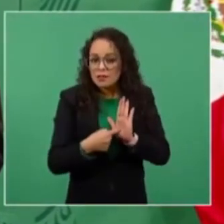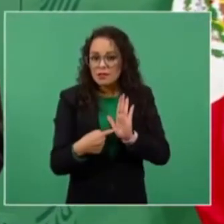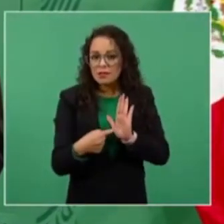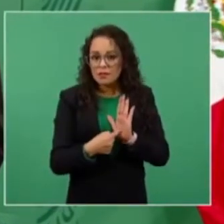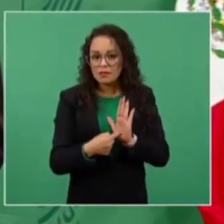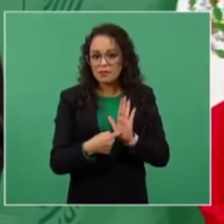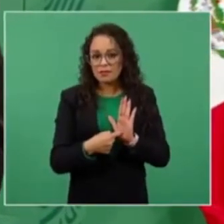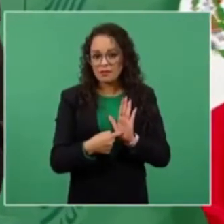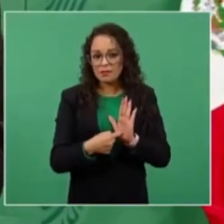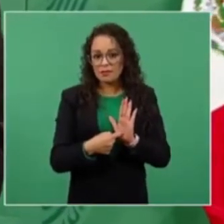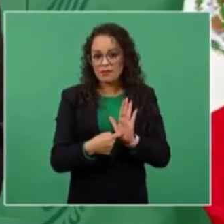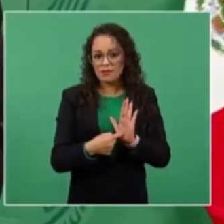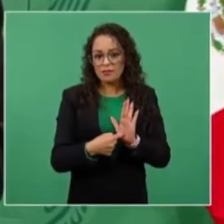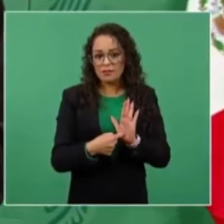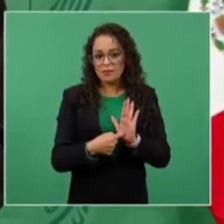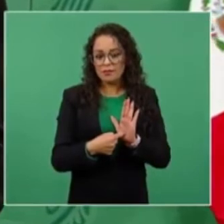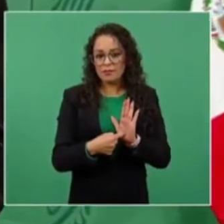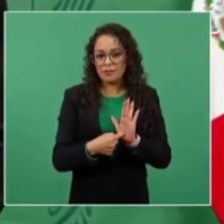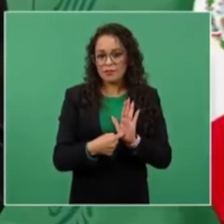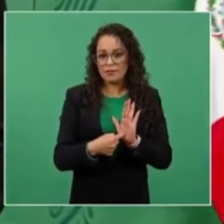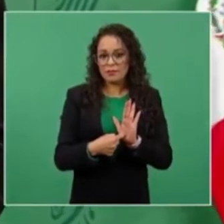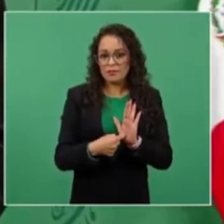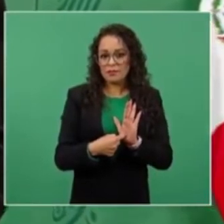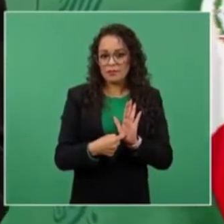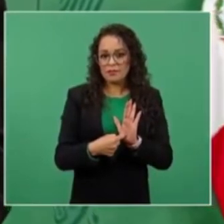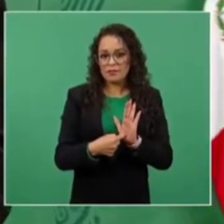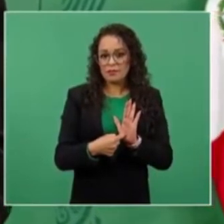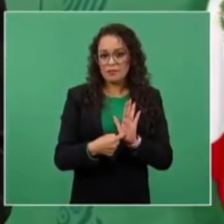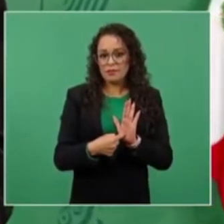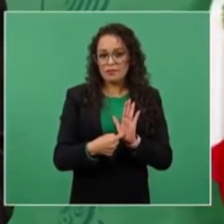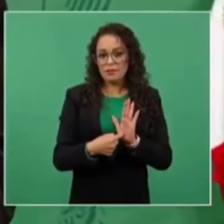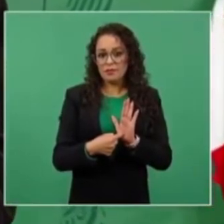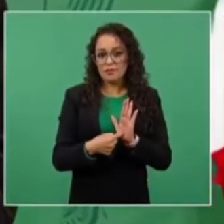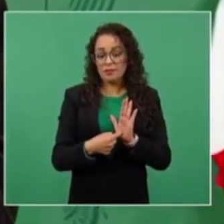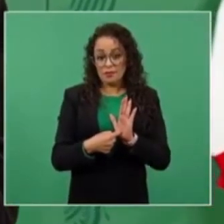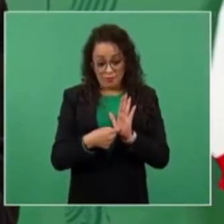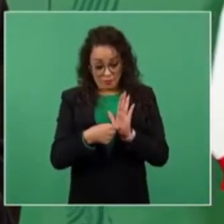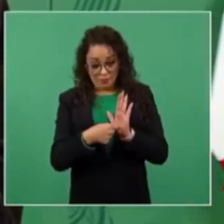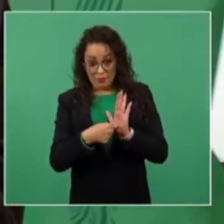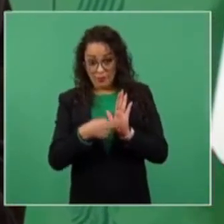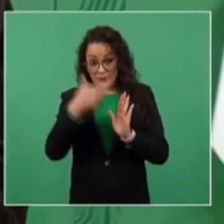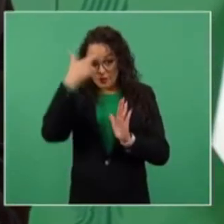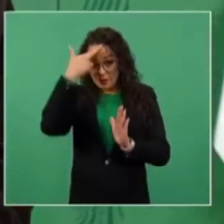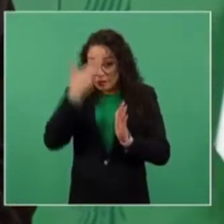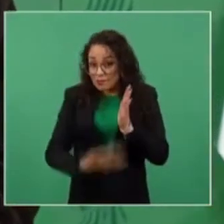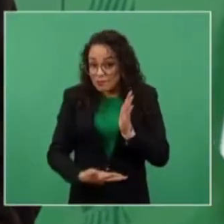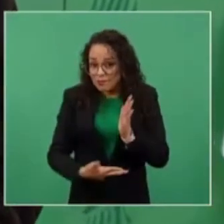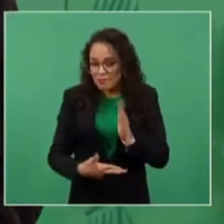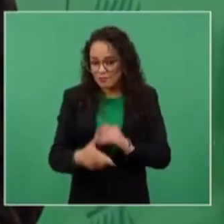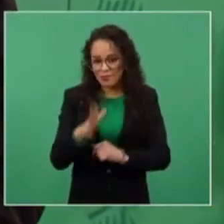no se puede violar no